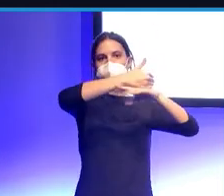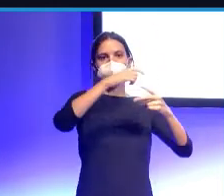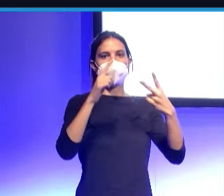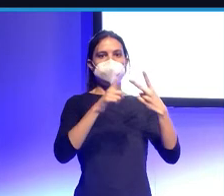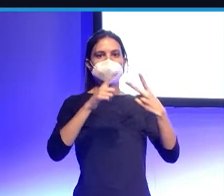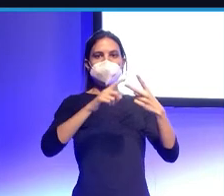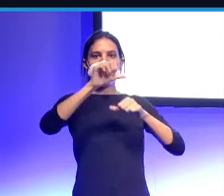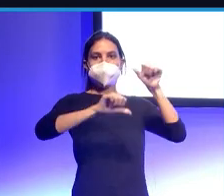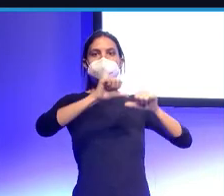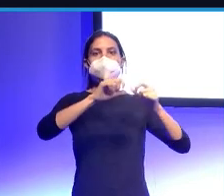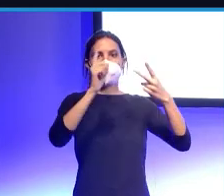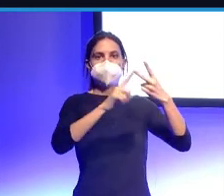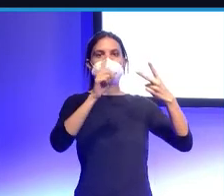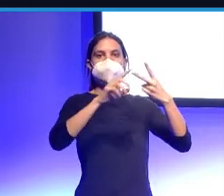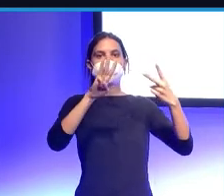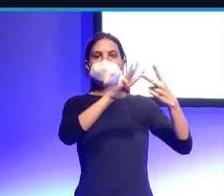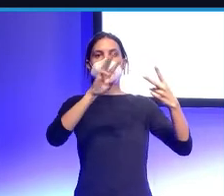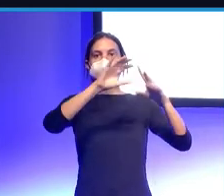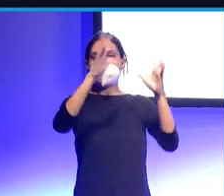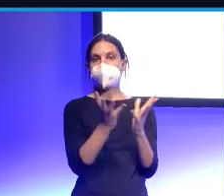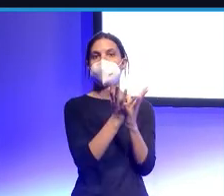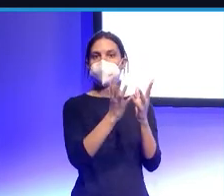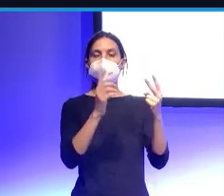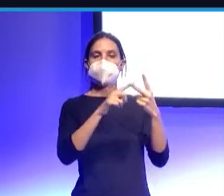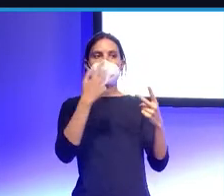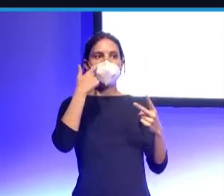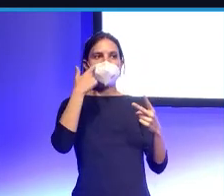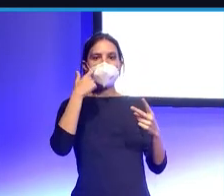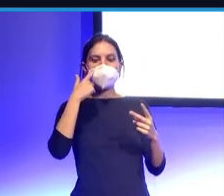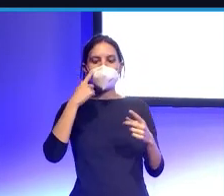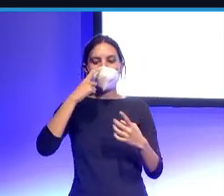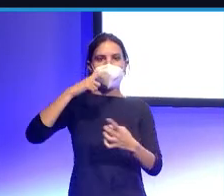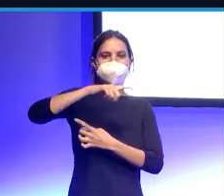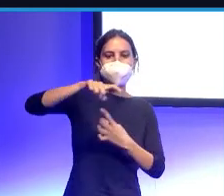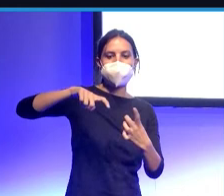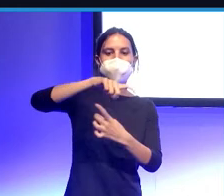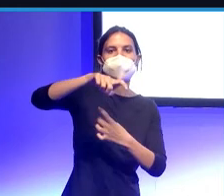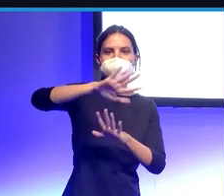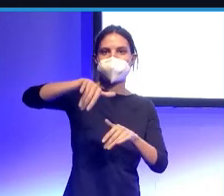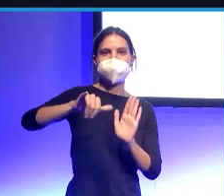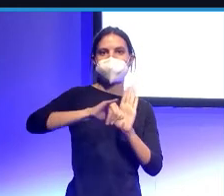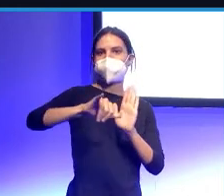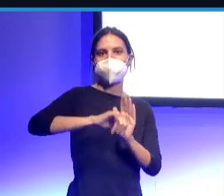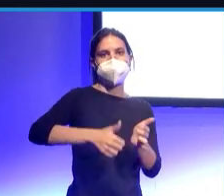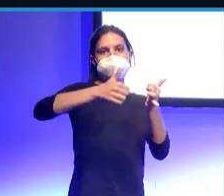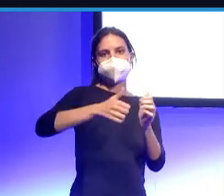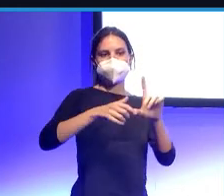la Liga también, quizá no tanto, pero vemos que cada año van tirando más cerca, lo que os contaba antes, ¿no? La distancia al fin y al cabo es